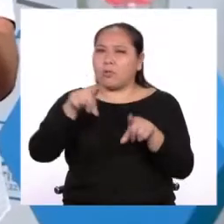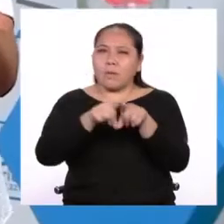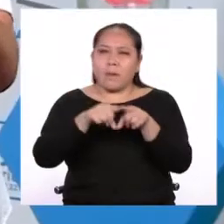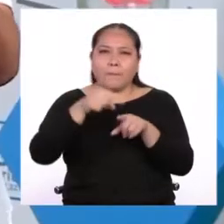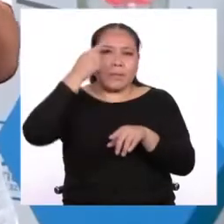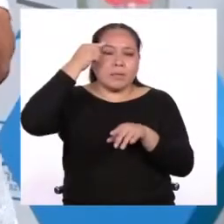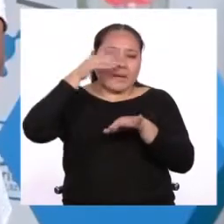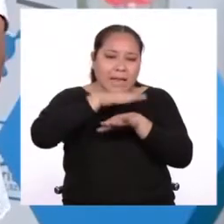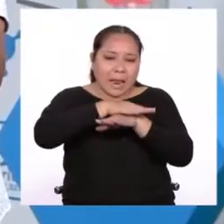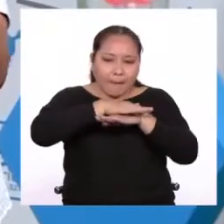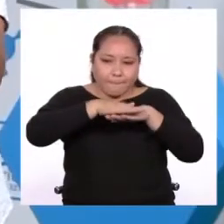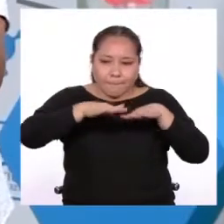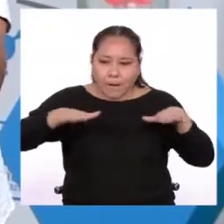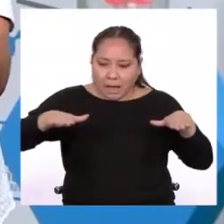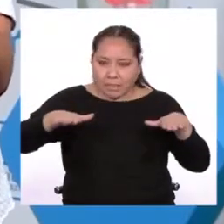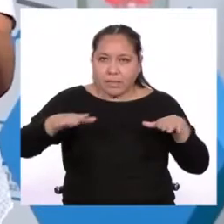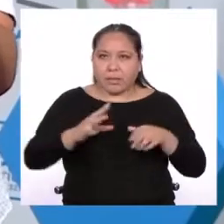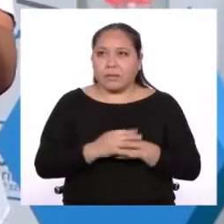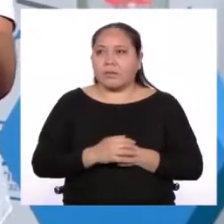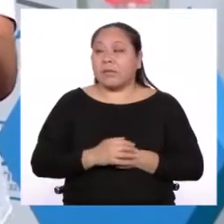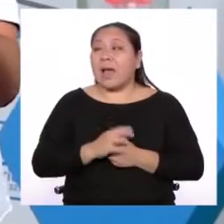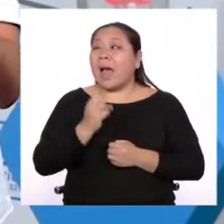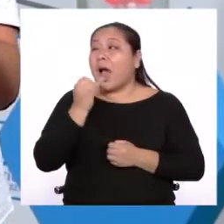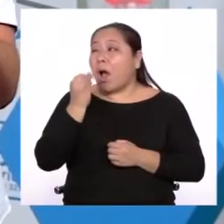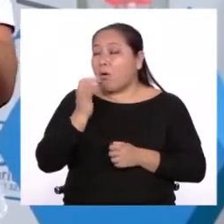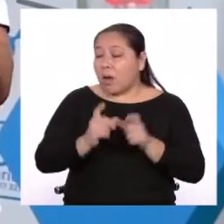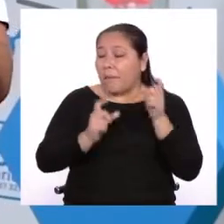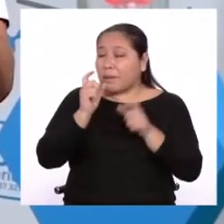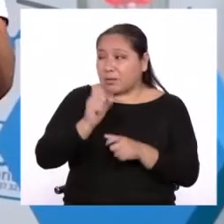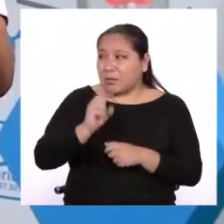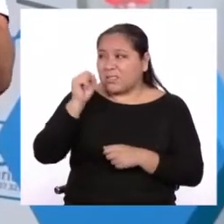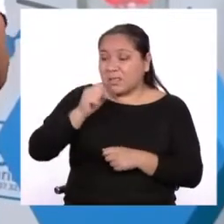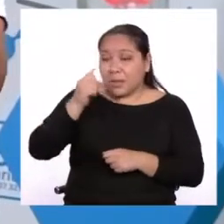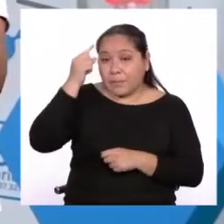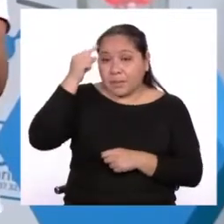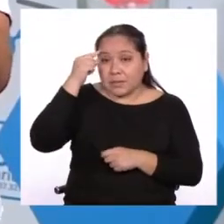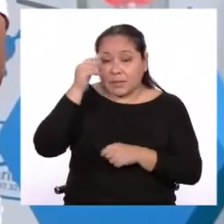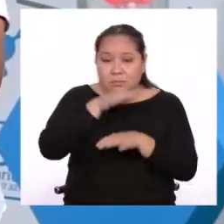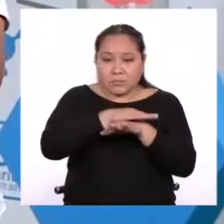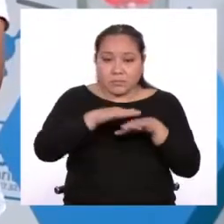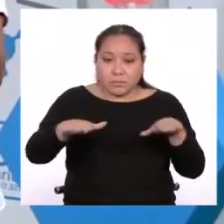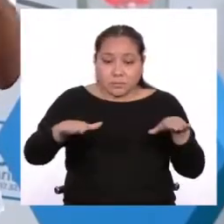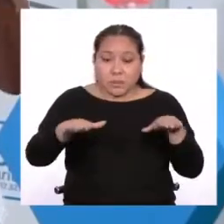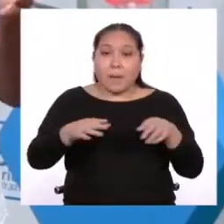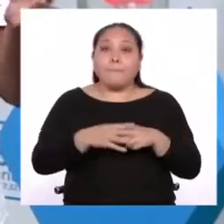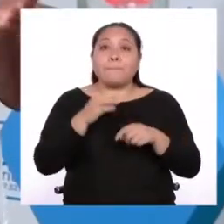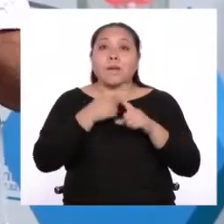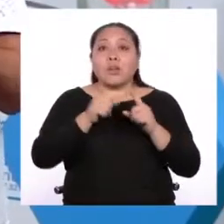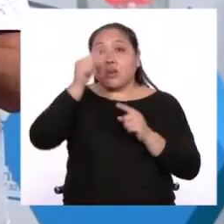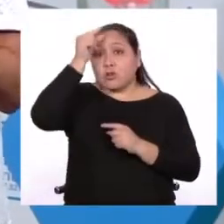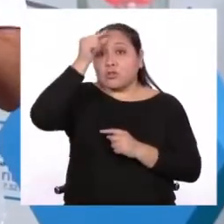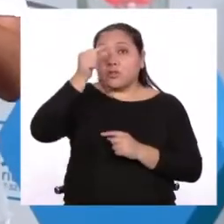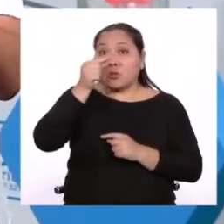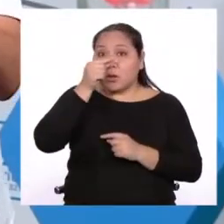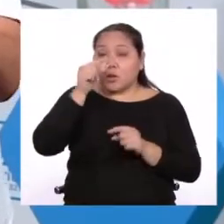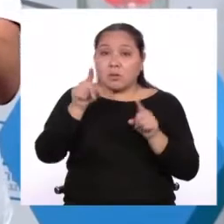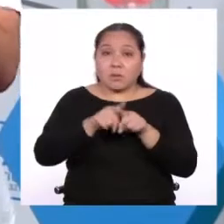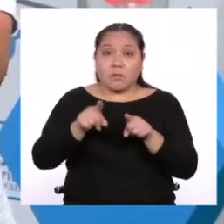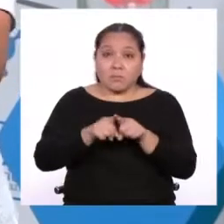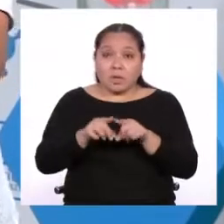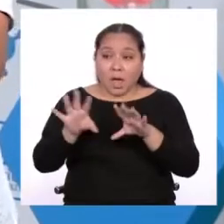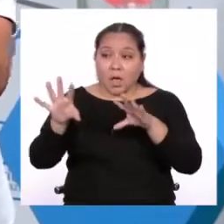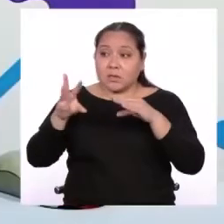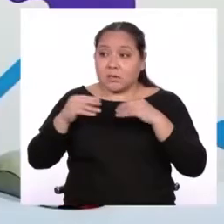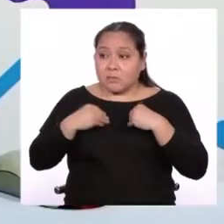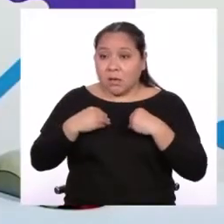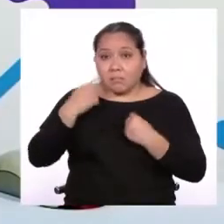Quizás algunas personas en la época lo pueden haber pensado, pero lo que los griegos descubrieron también fue adoptado por los pensadores de la